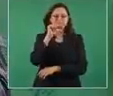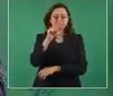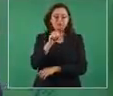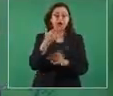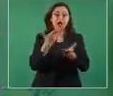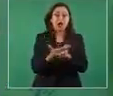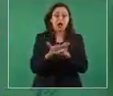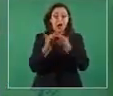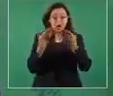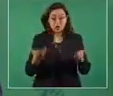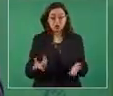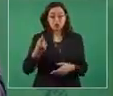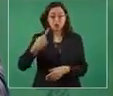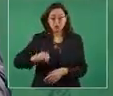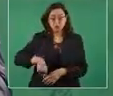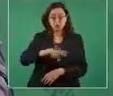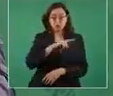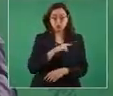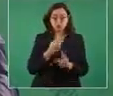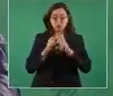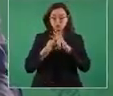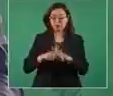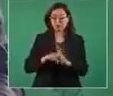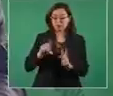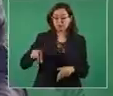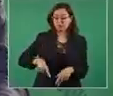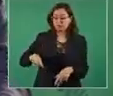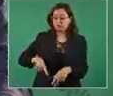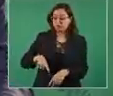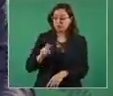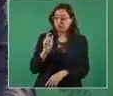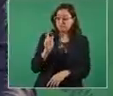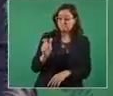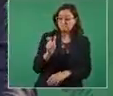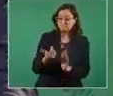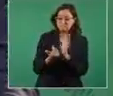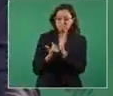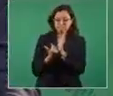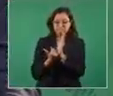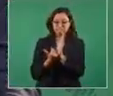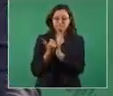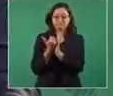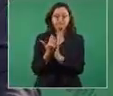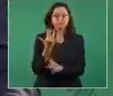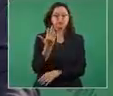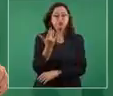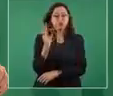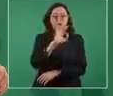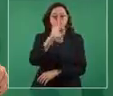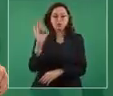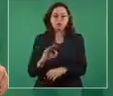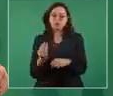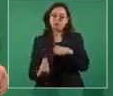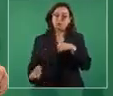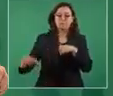que llegamos al gobierno en términos reales el 50 por ciento,